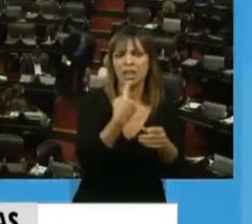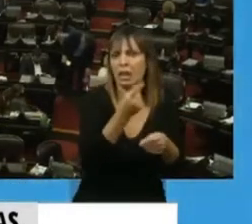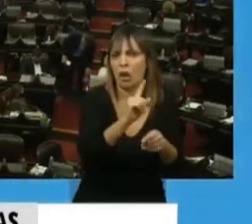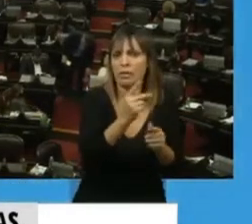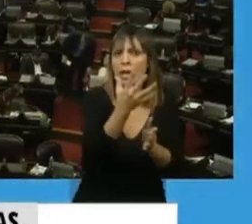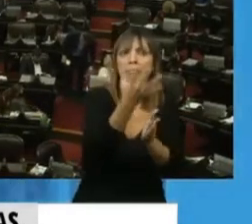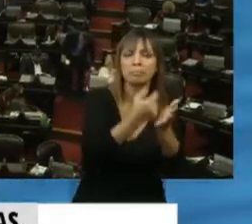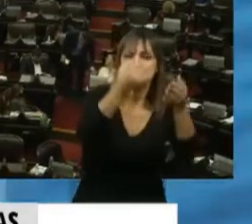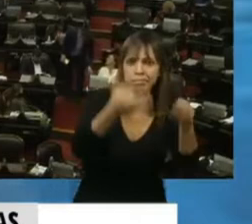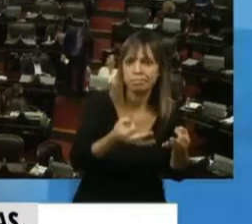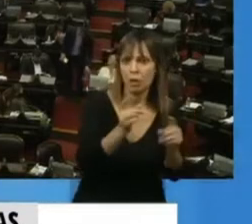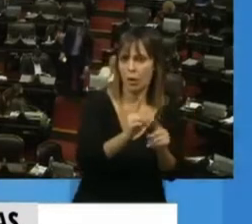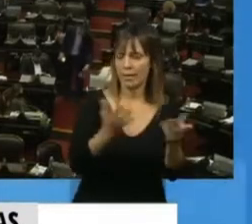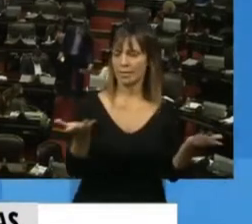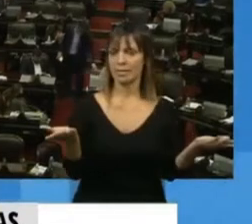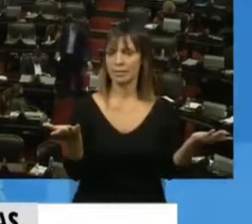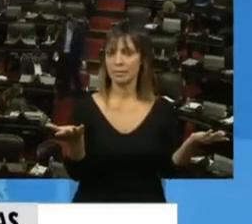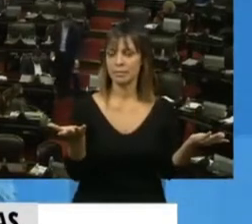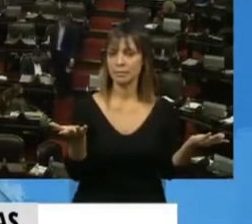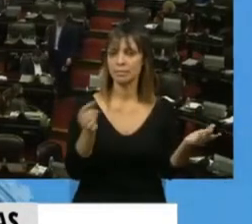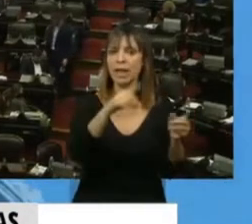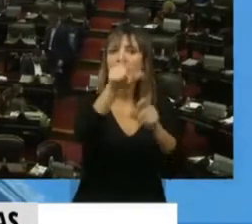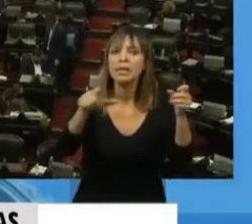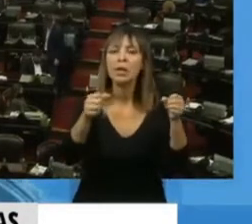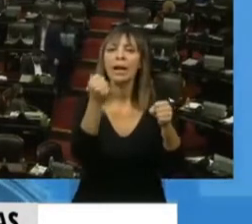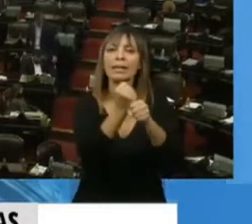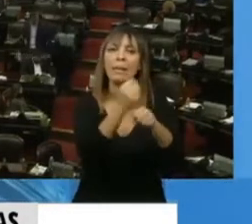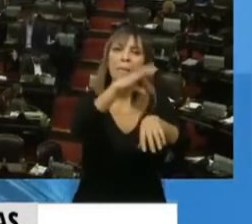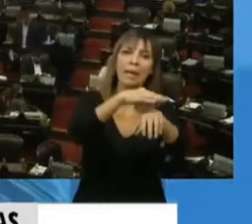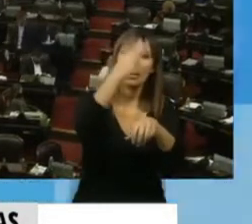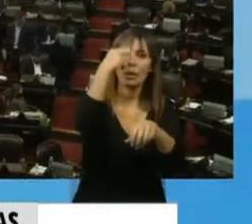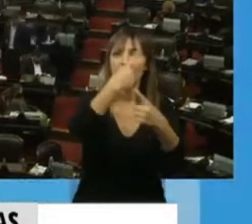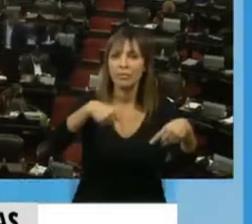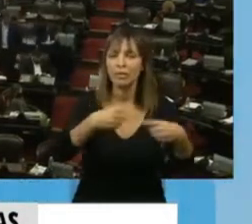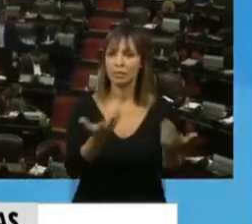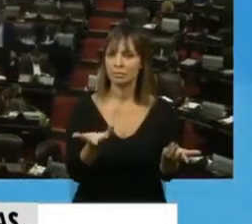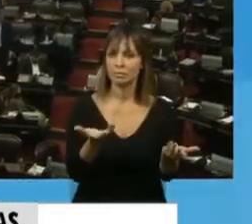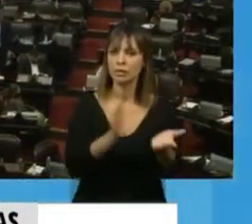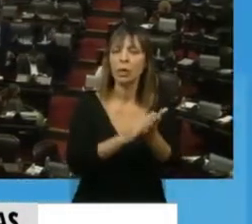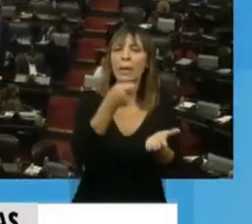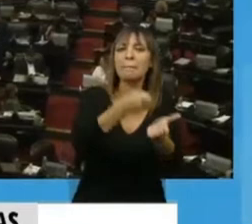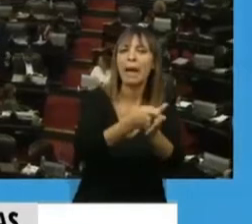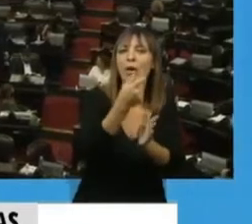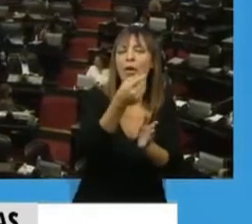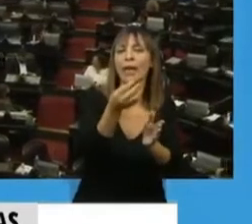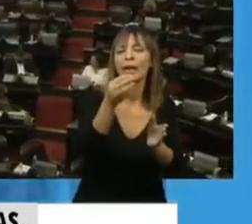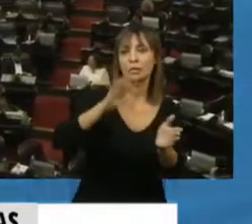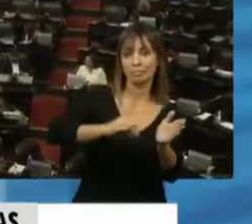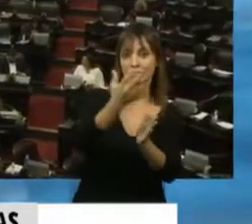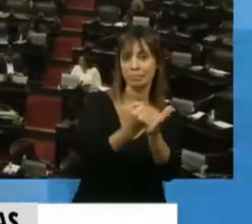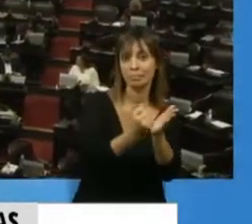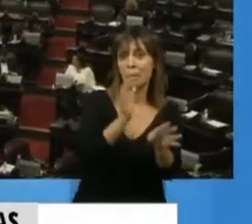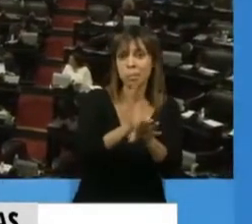del todo a estos trabajadores de la salud del pago del impuesto a las ganancias. El habitual lo siguen